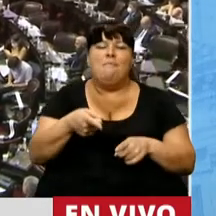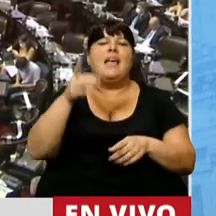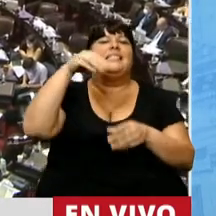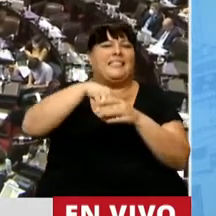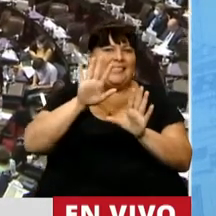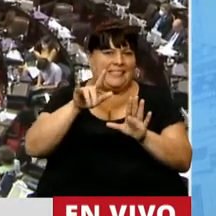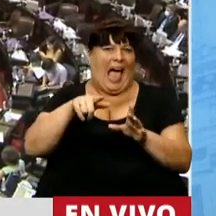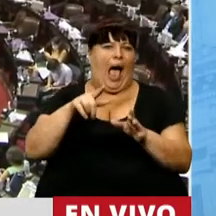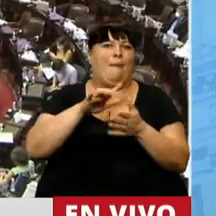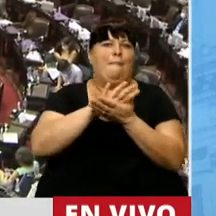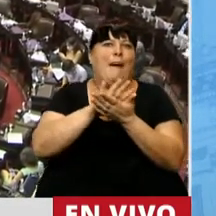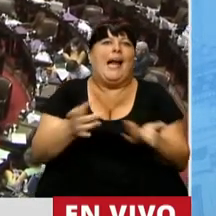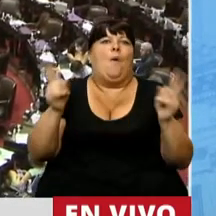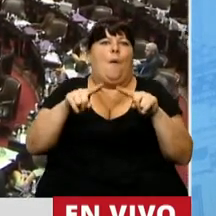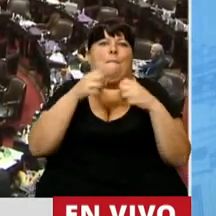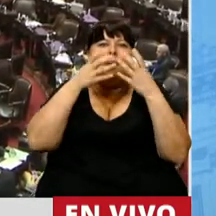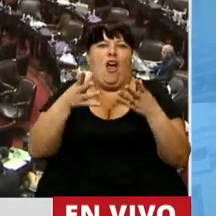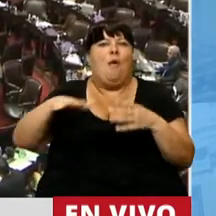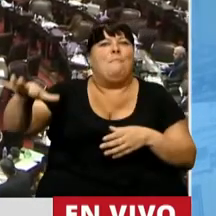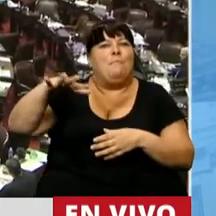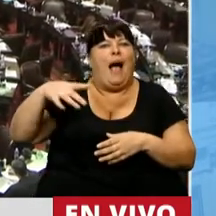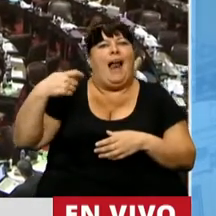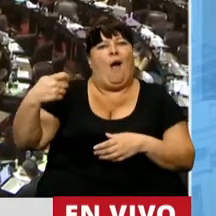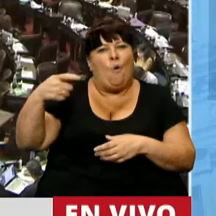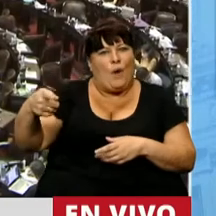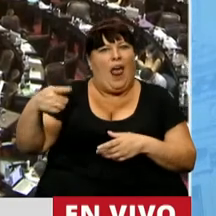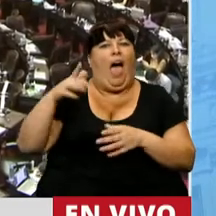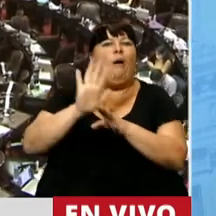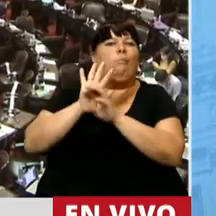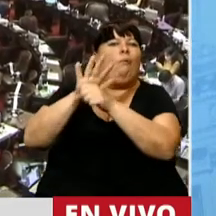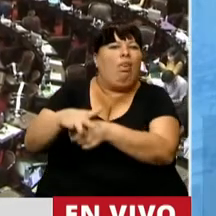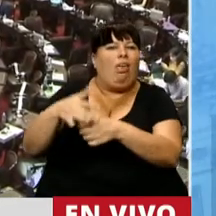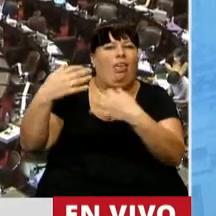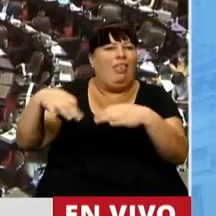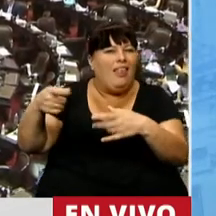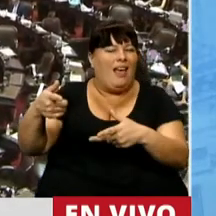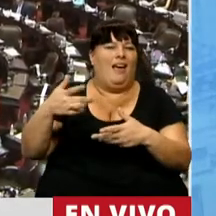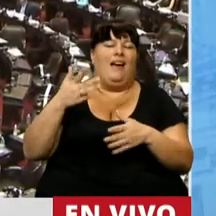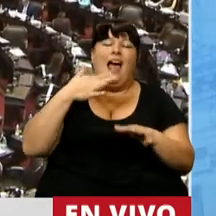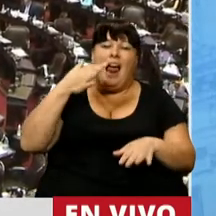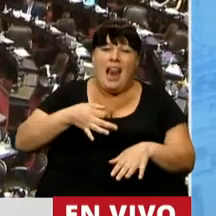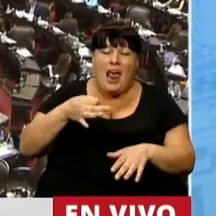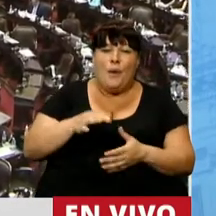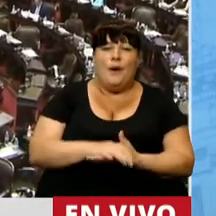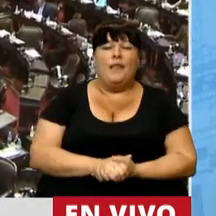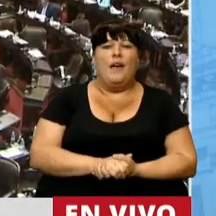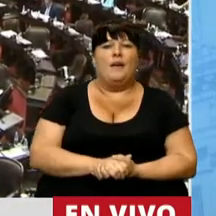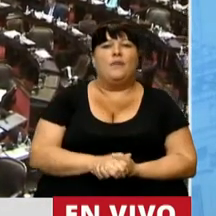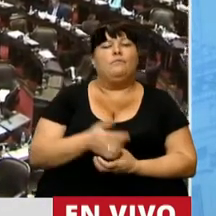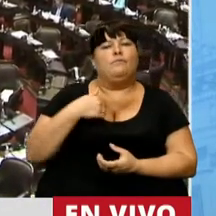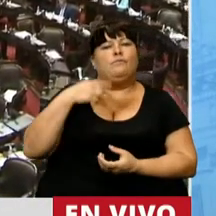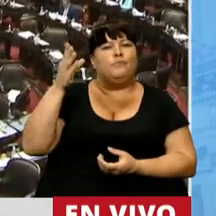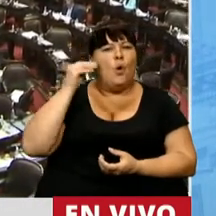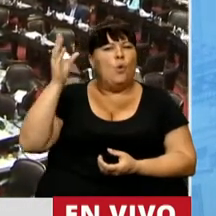de esta reconstrucción que estamos haciendo para este sector de la sociedad tan vulnerable. La verdad que cuando fui